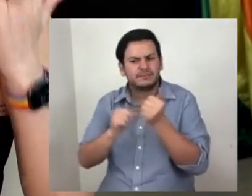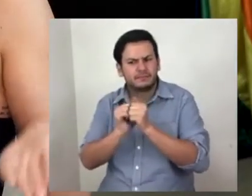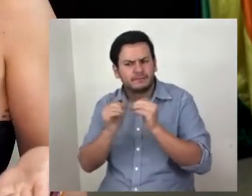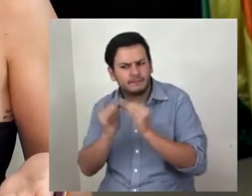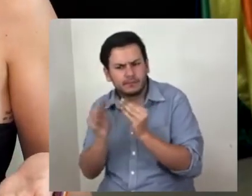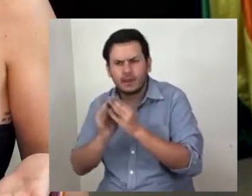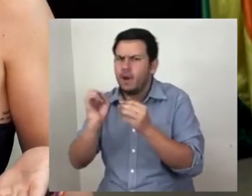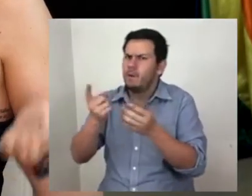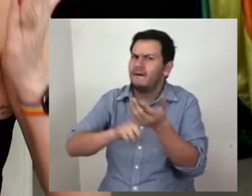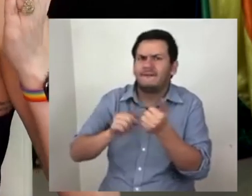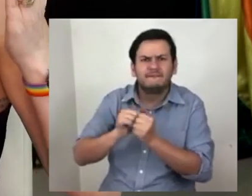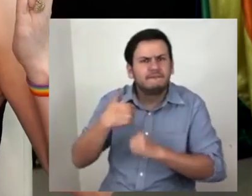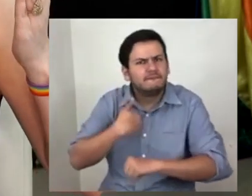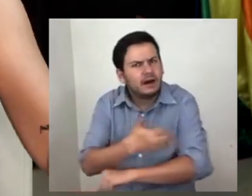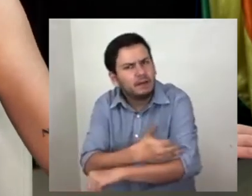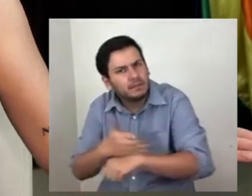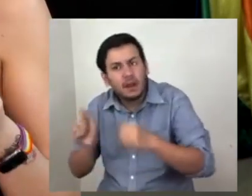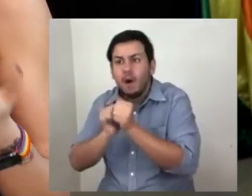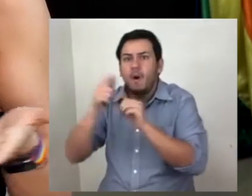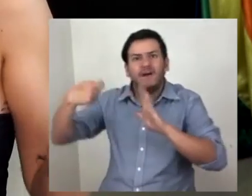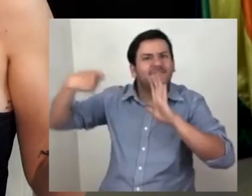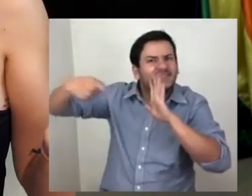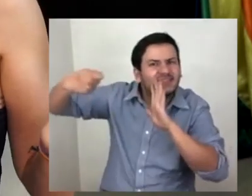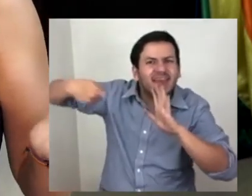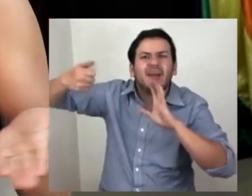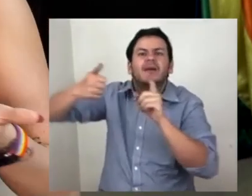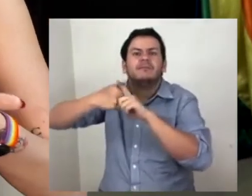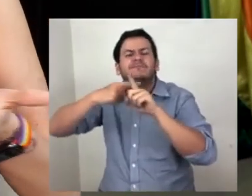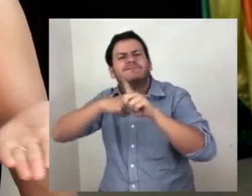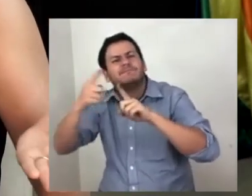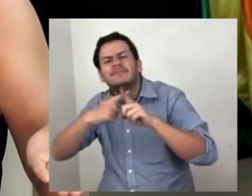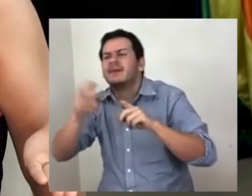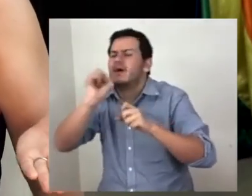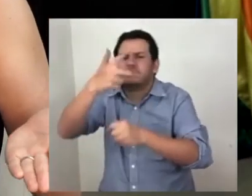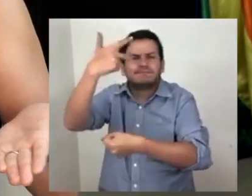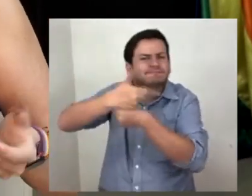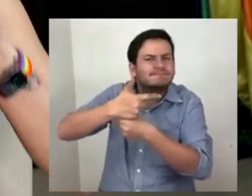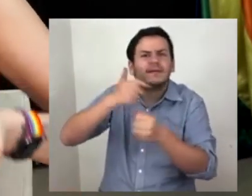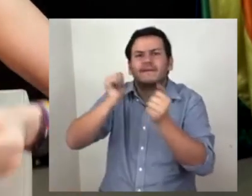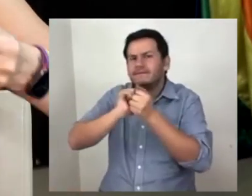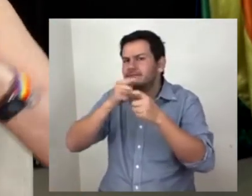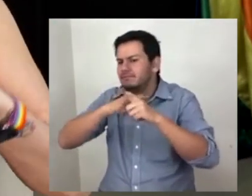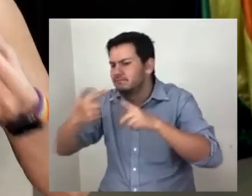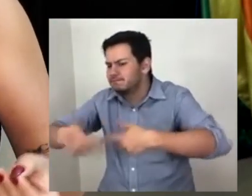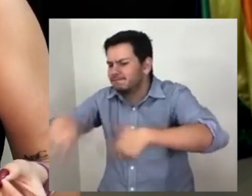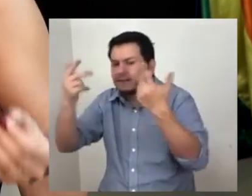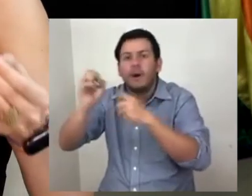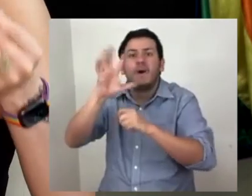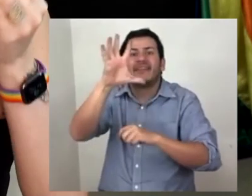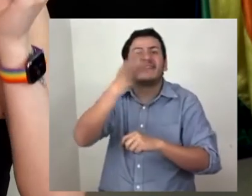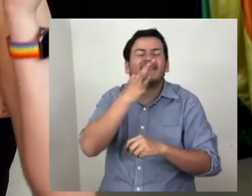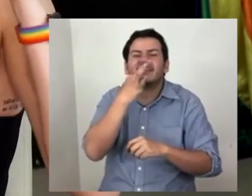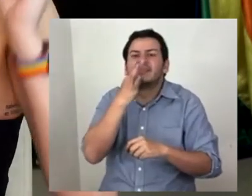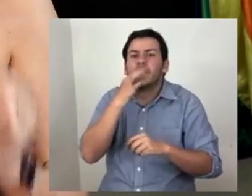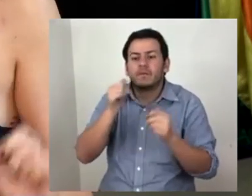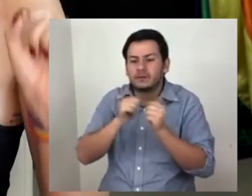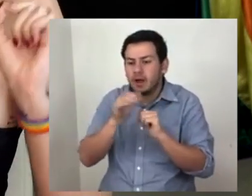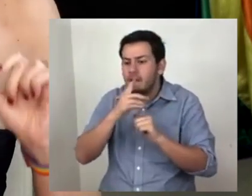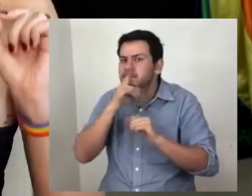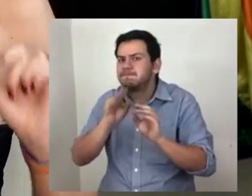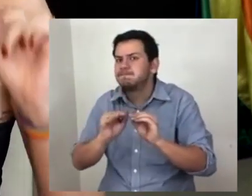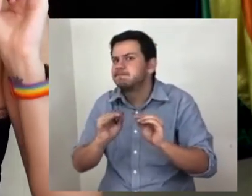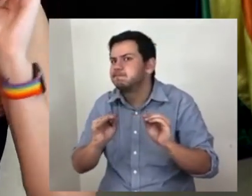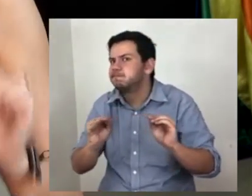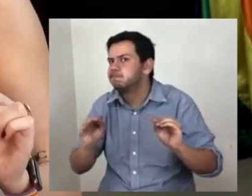en nuestras casas, con nuestras familias. dedicamos el día entero a ver todo tipo de contenidos online con miedo absoluto y total de no dejar ni siquiera 10